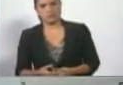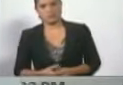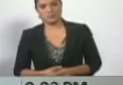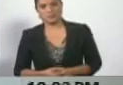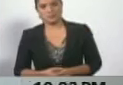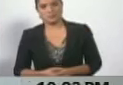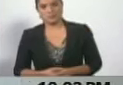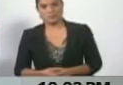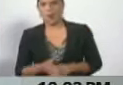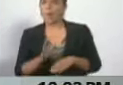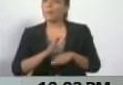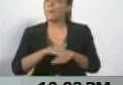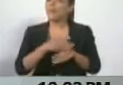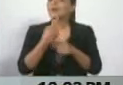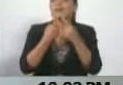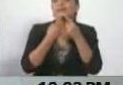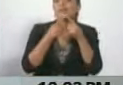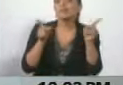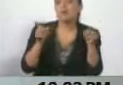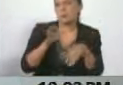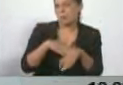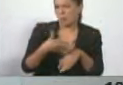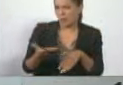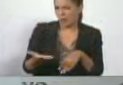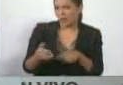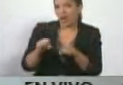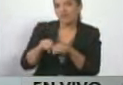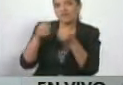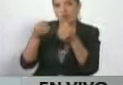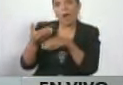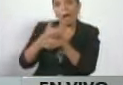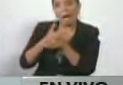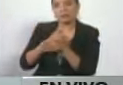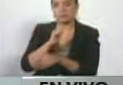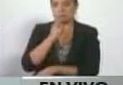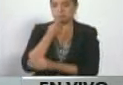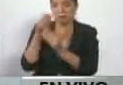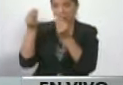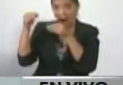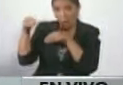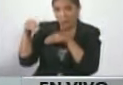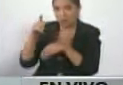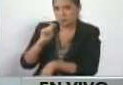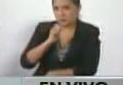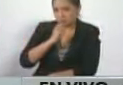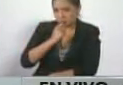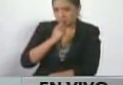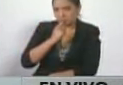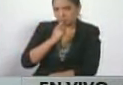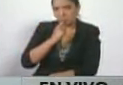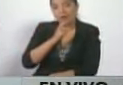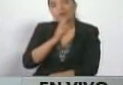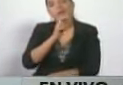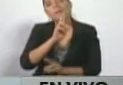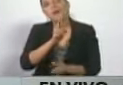¿Por qué lo hizo? ¿Por qué violó el acuerdo el de reserva? ¿Quién va a responder?